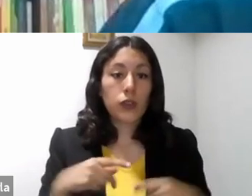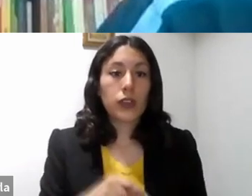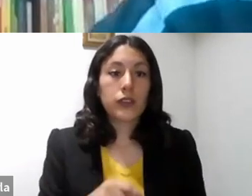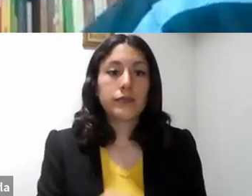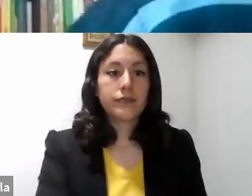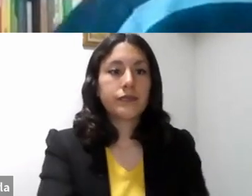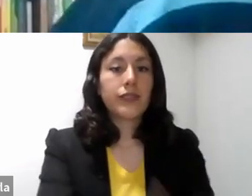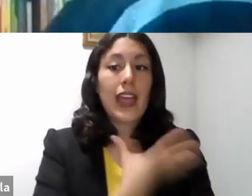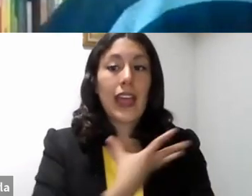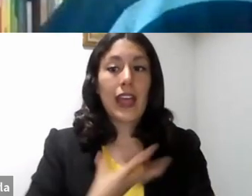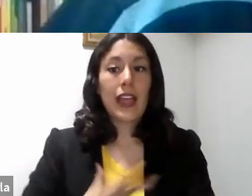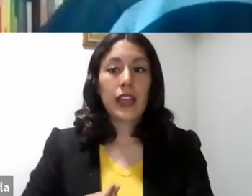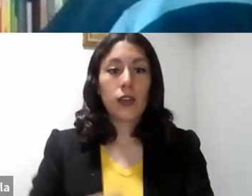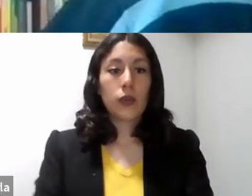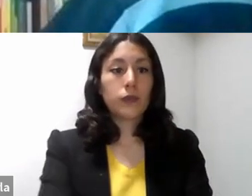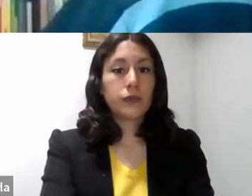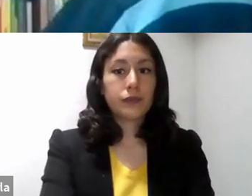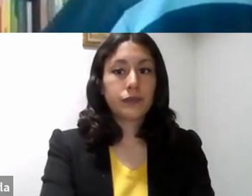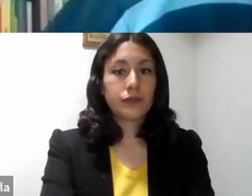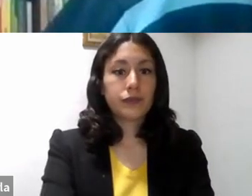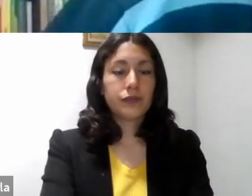el hijo, el hijo menor.